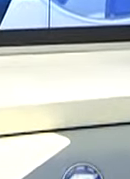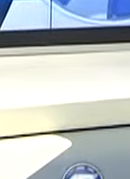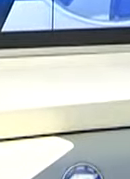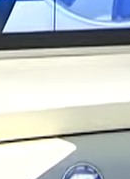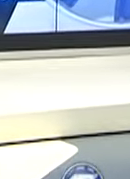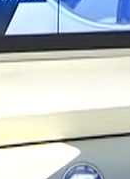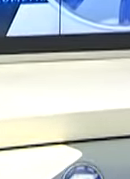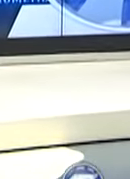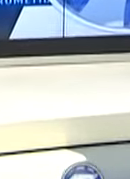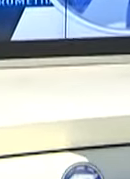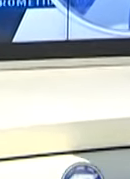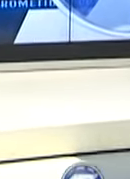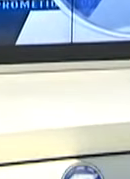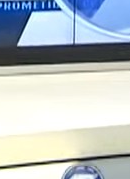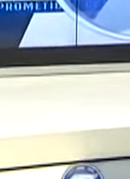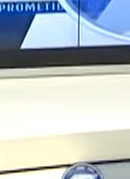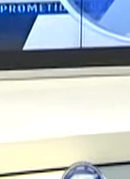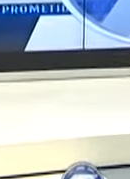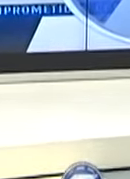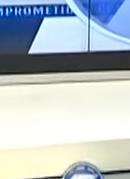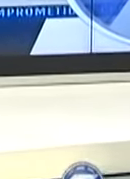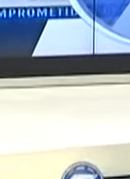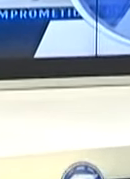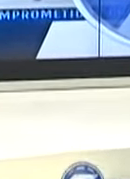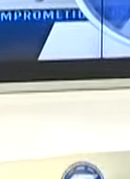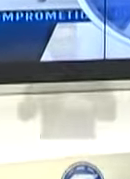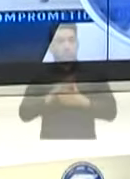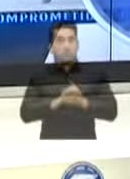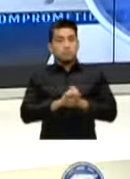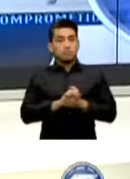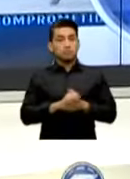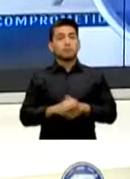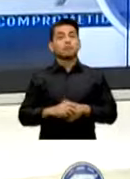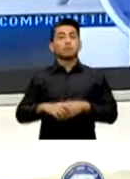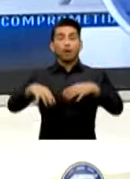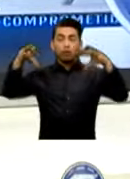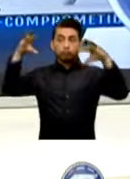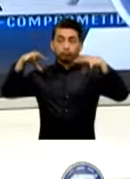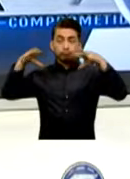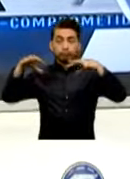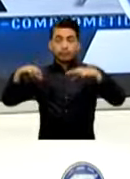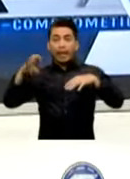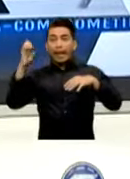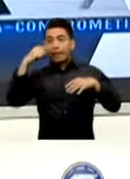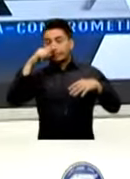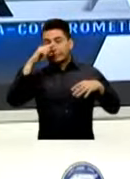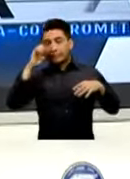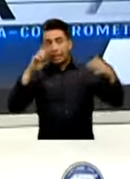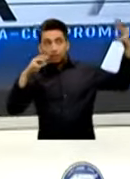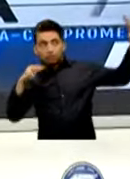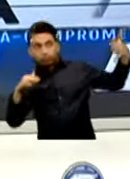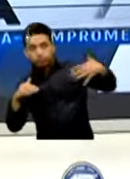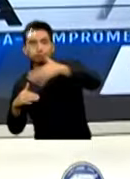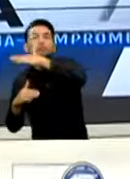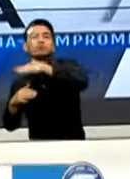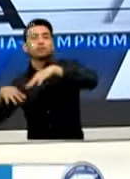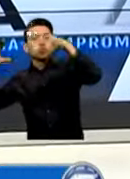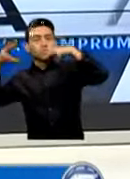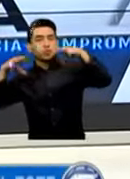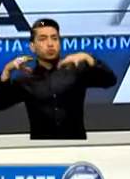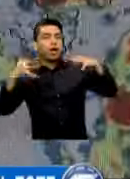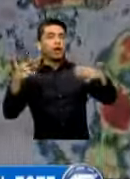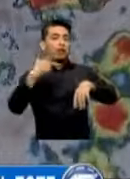Para Estas Semanas Espera La Presencia De Dos Ondas Del Este Que Provocarán Lluvia Durante La Tarde Y Noche A Nivel Nacional